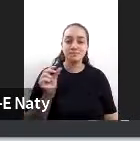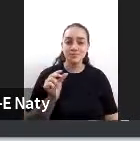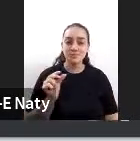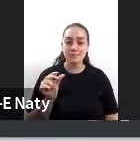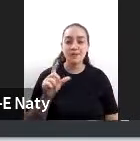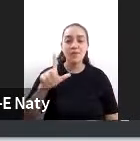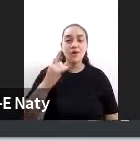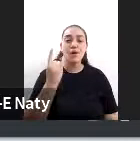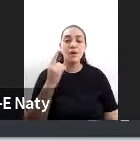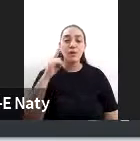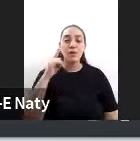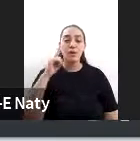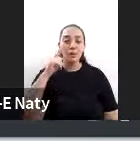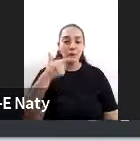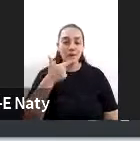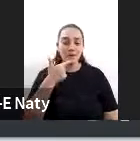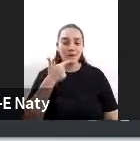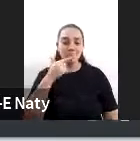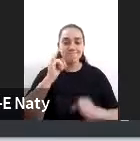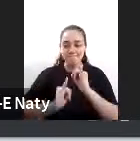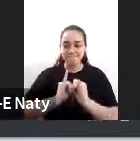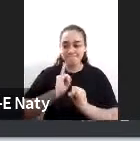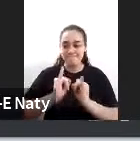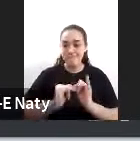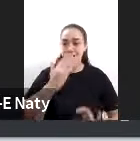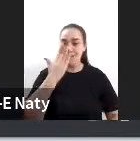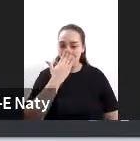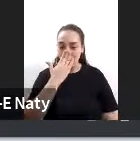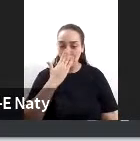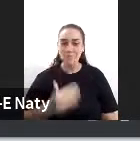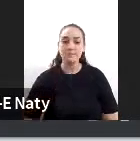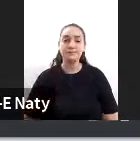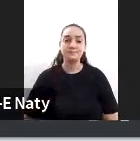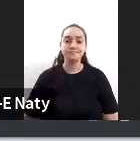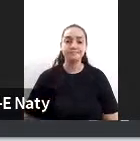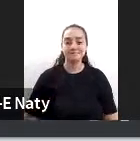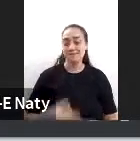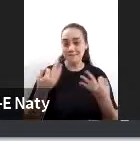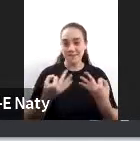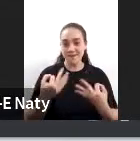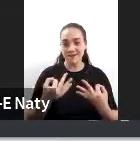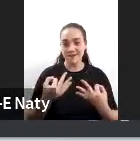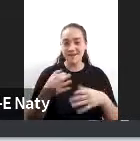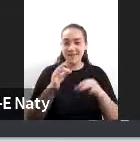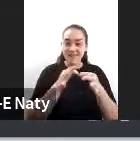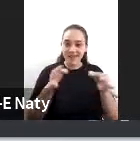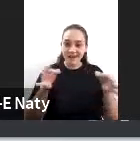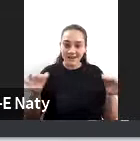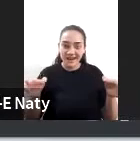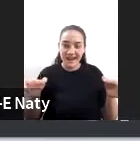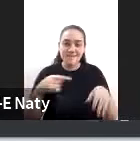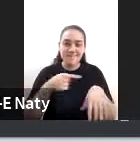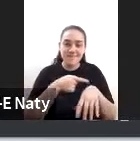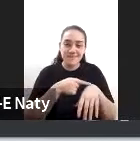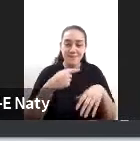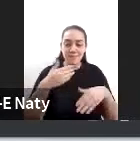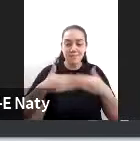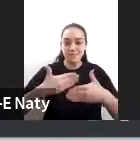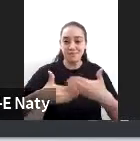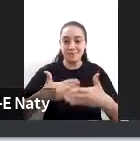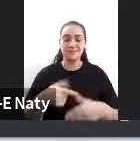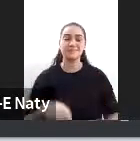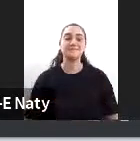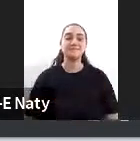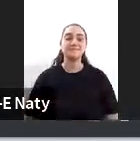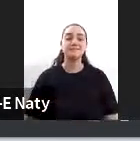sobre Córdoba vamos a acelerar la línea de tiempo entonces bueno para ir